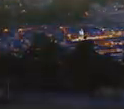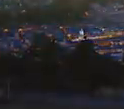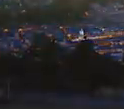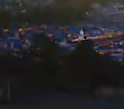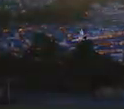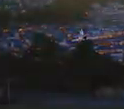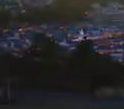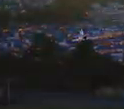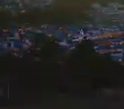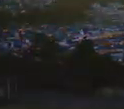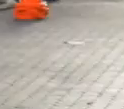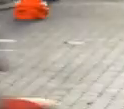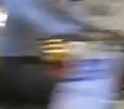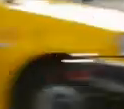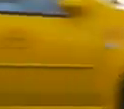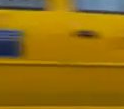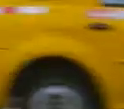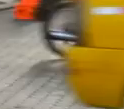Noticias veintidós.